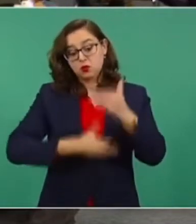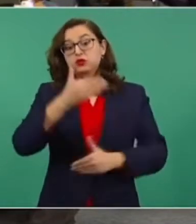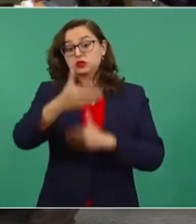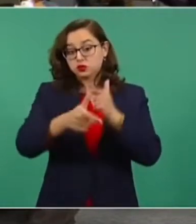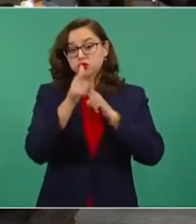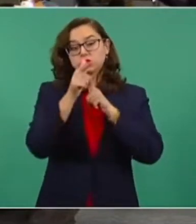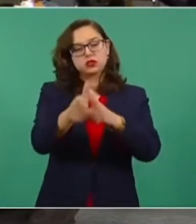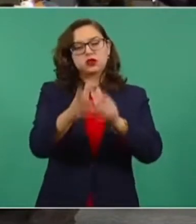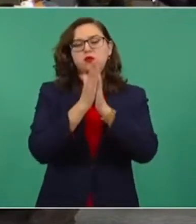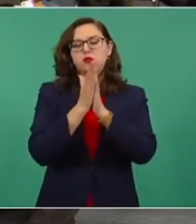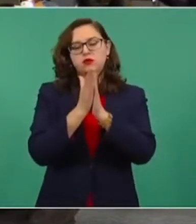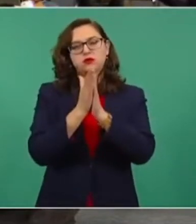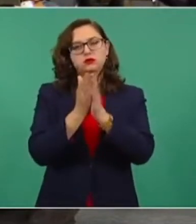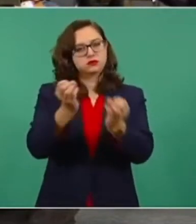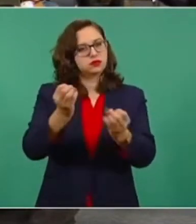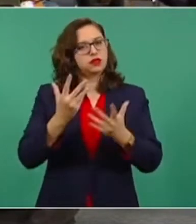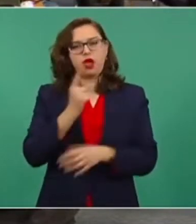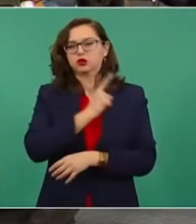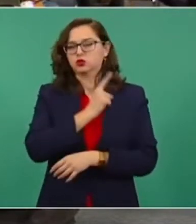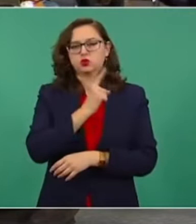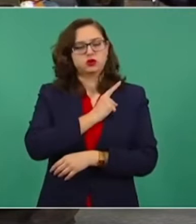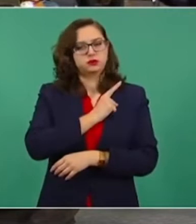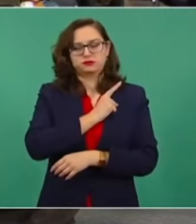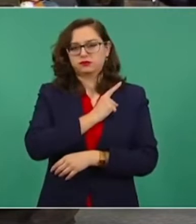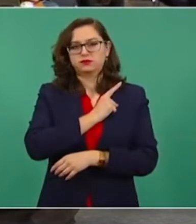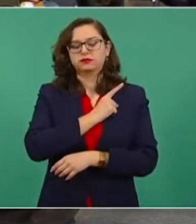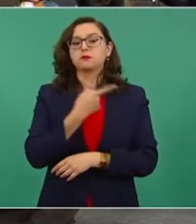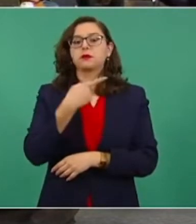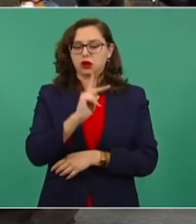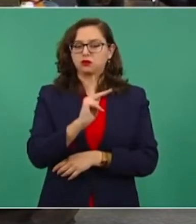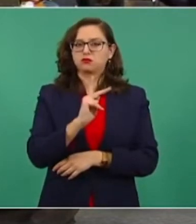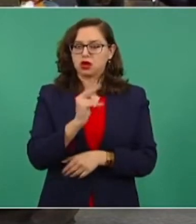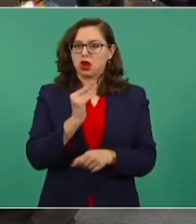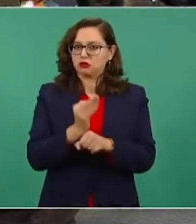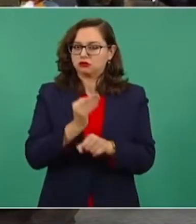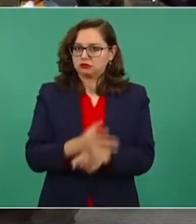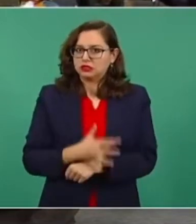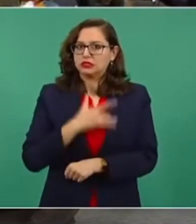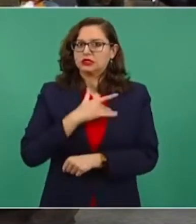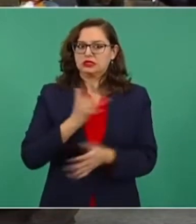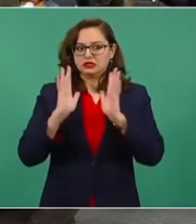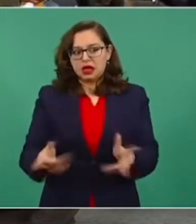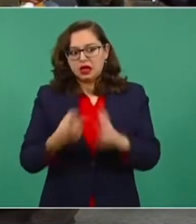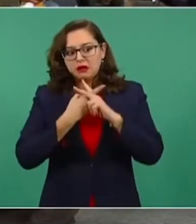es muy largo en torno a este tema, pero sí quería hacerle extensivo su agradecimiento.